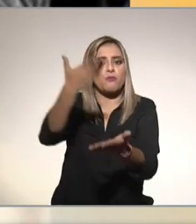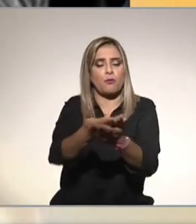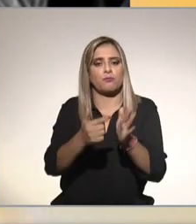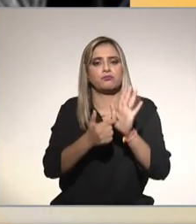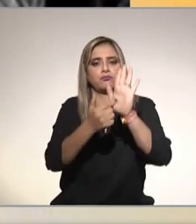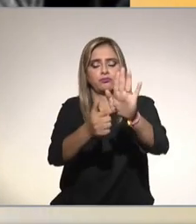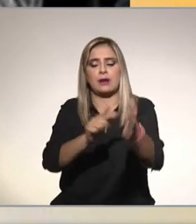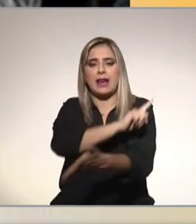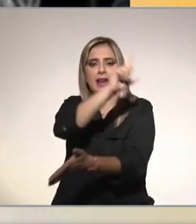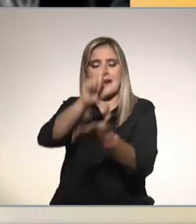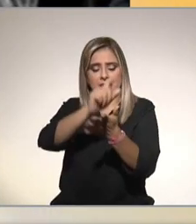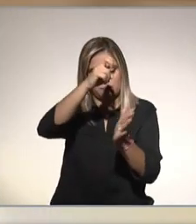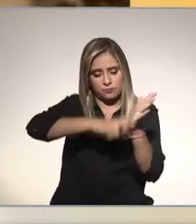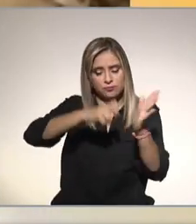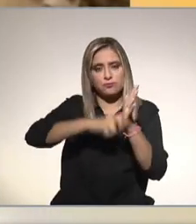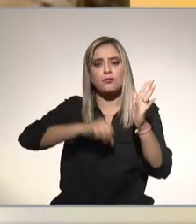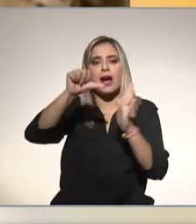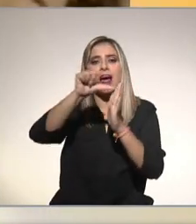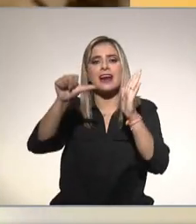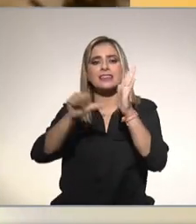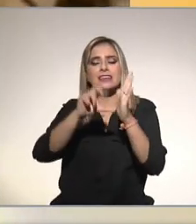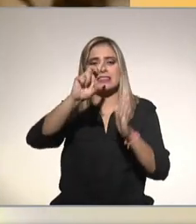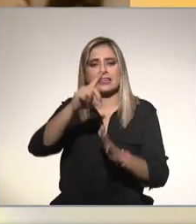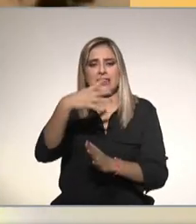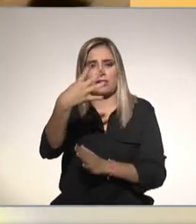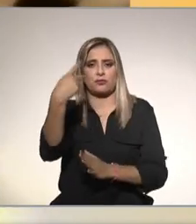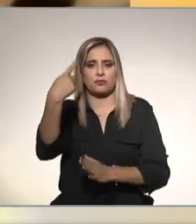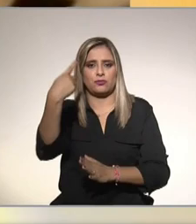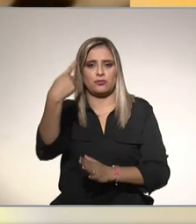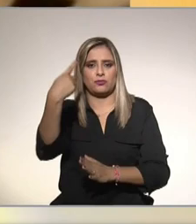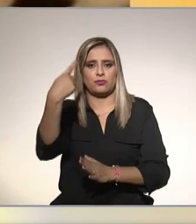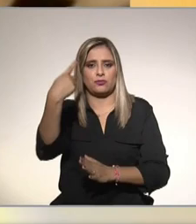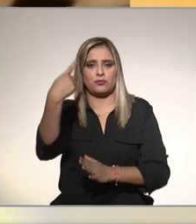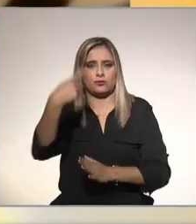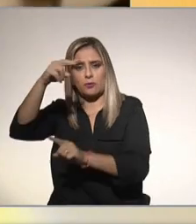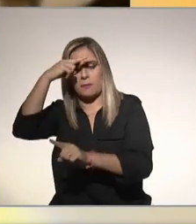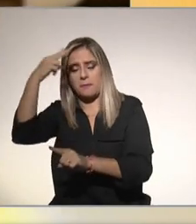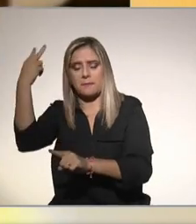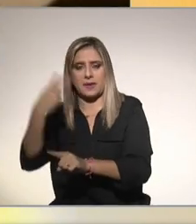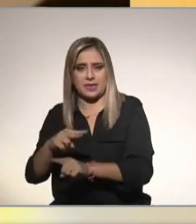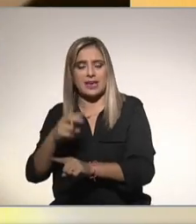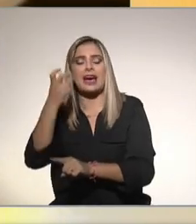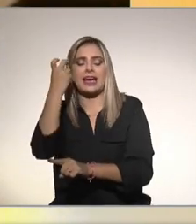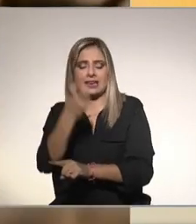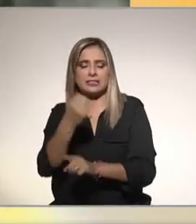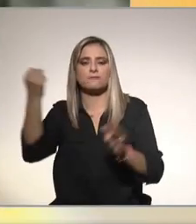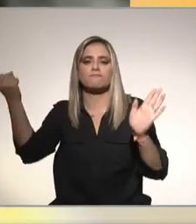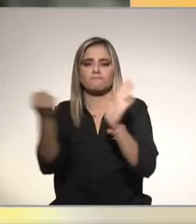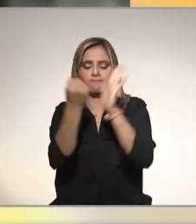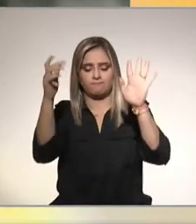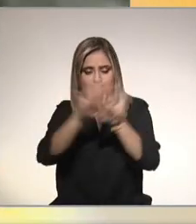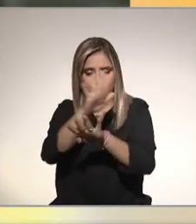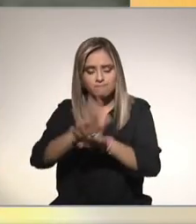de reforma al artículo 34 de la constitución política de los Estados Unidos mexicanos en ella